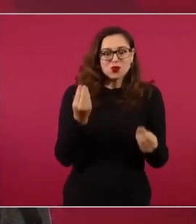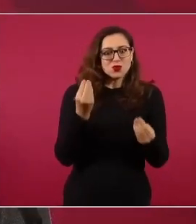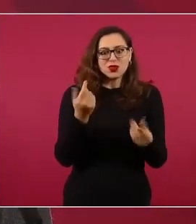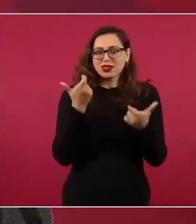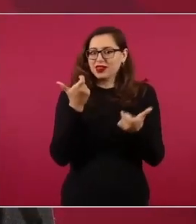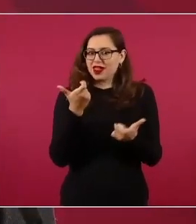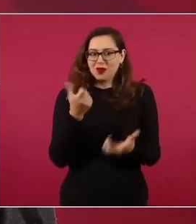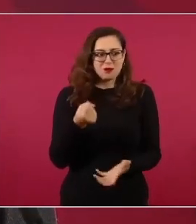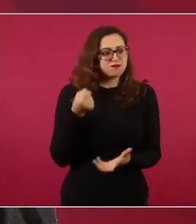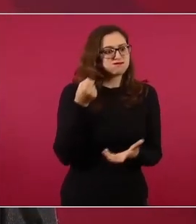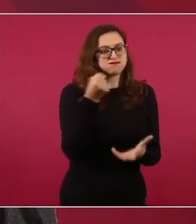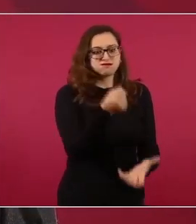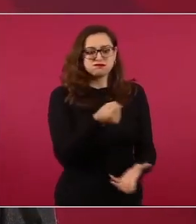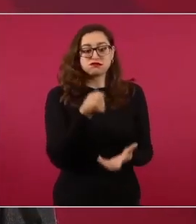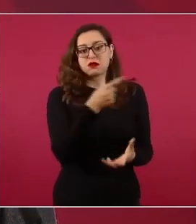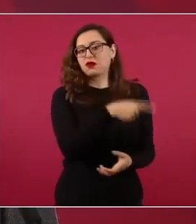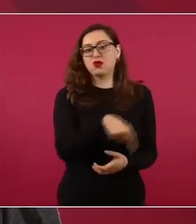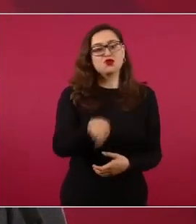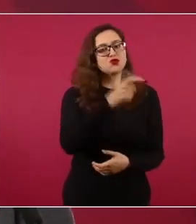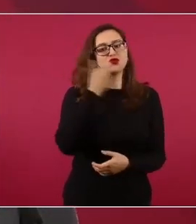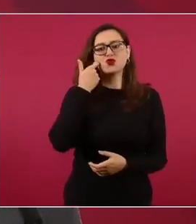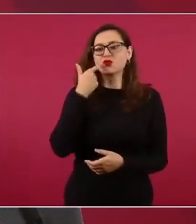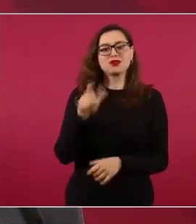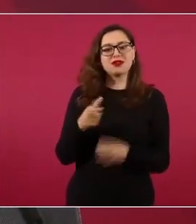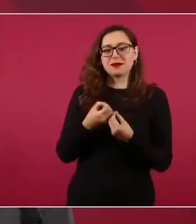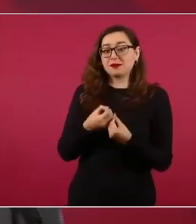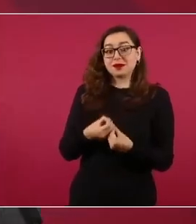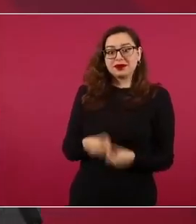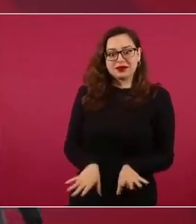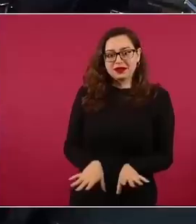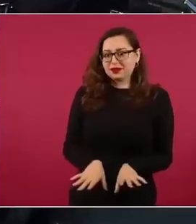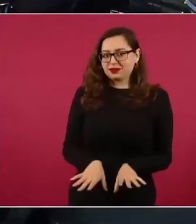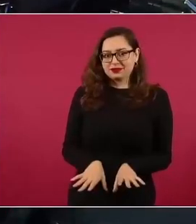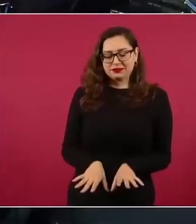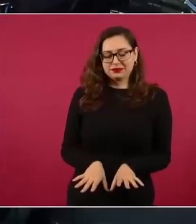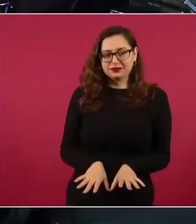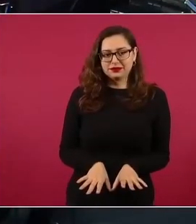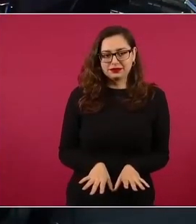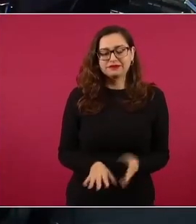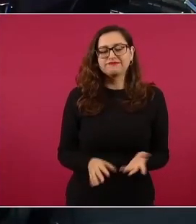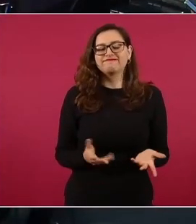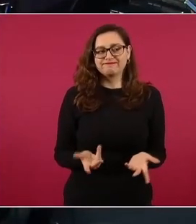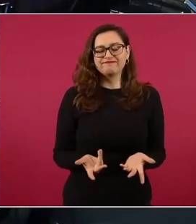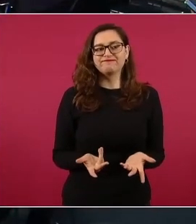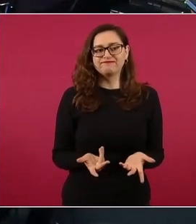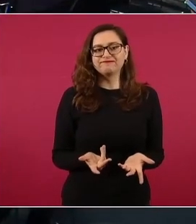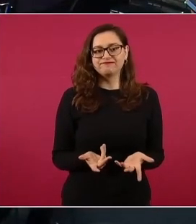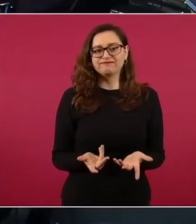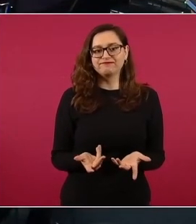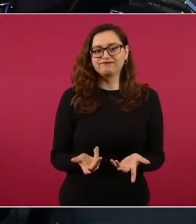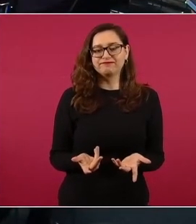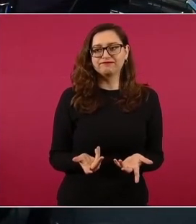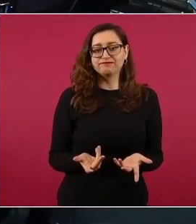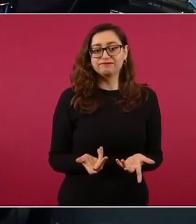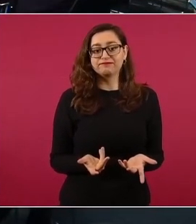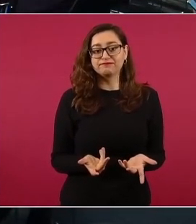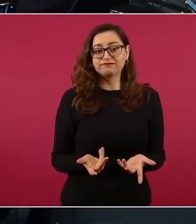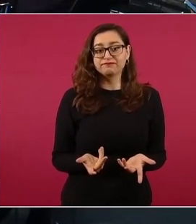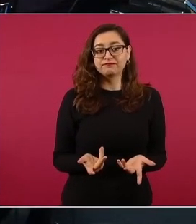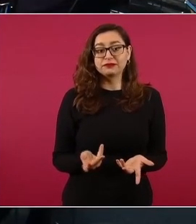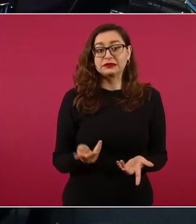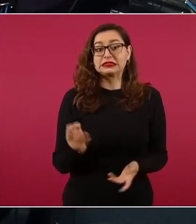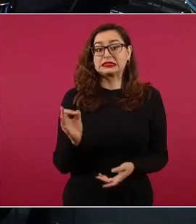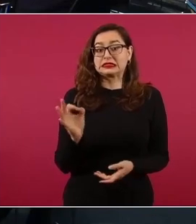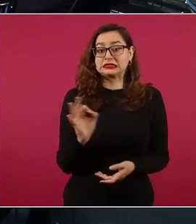de modo que puede ser,